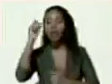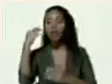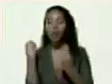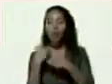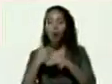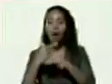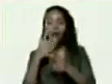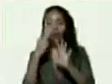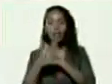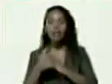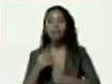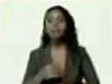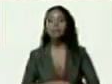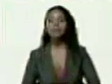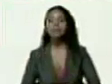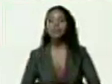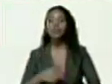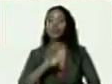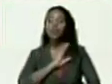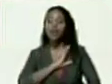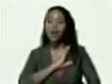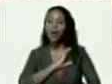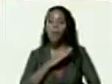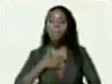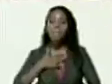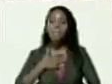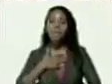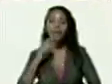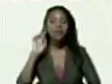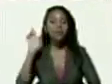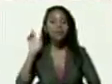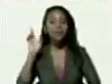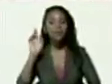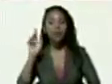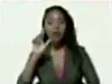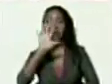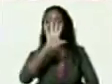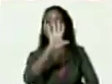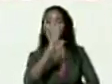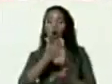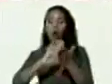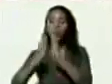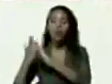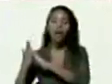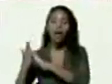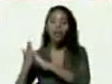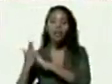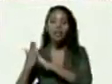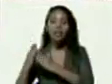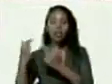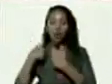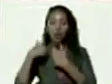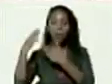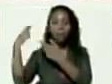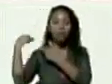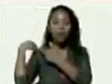70705009 tengo en mi radio de acción cinco comunidades y de las cuales